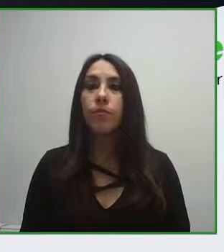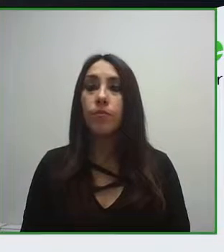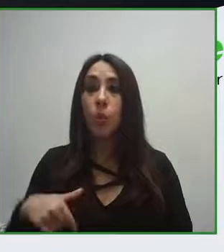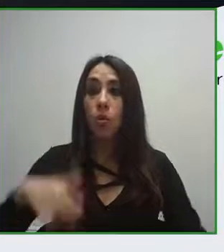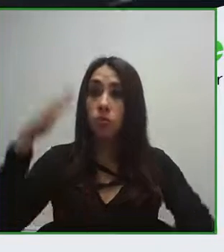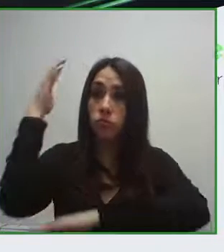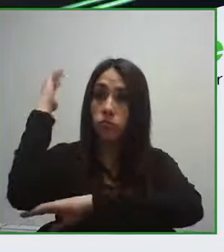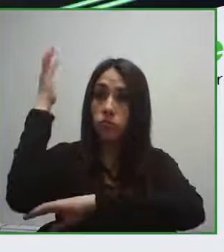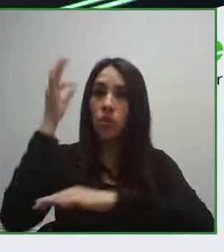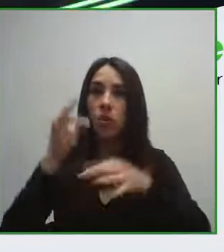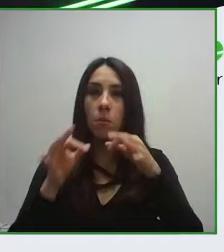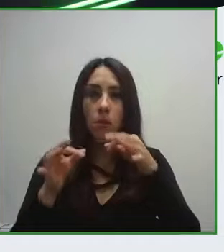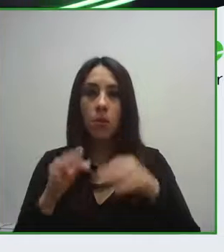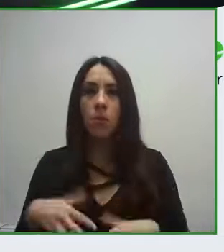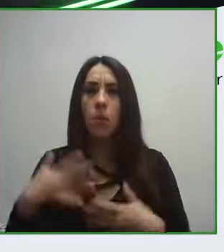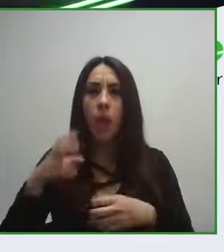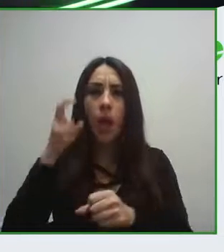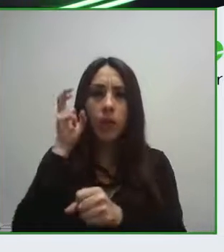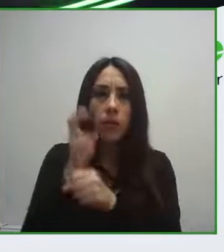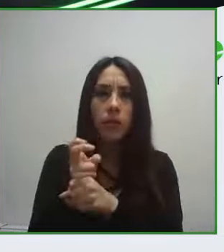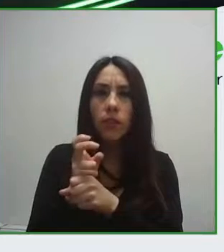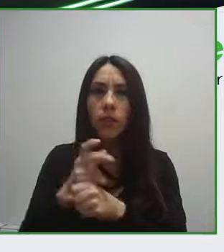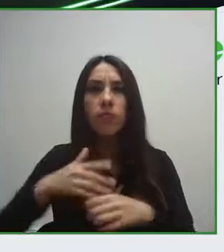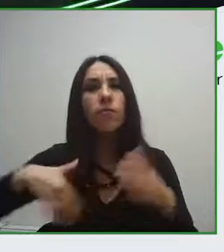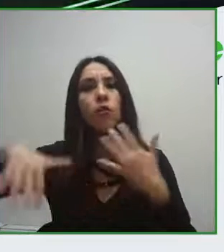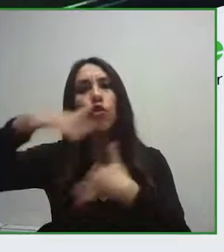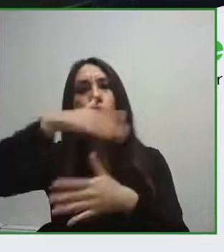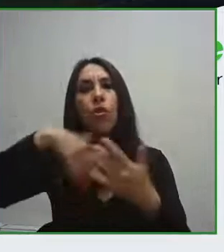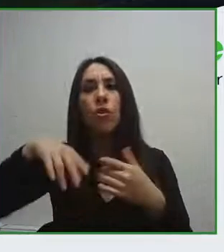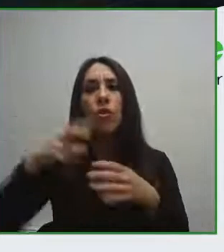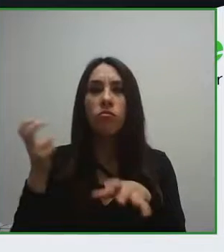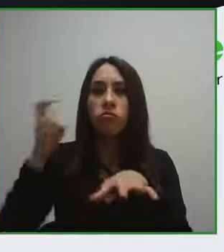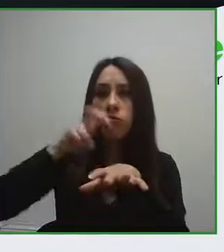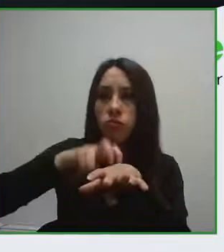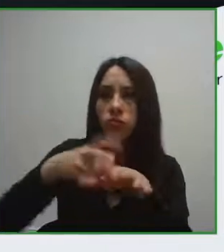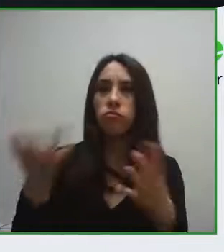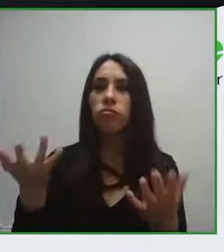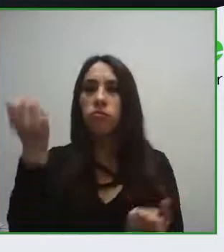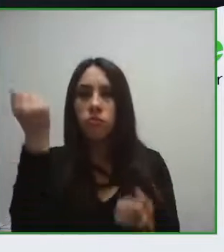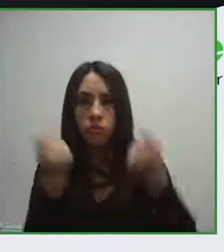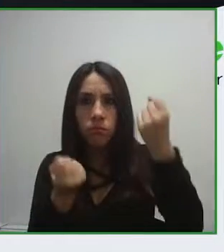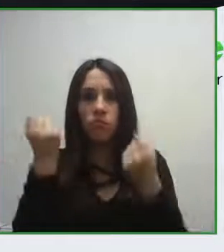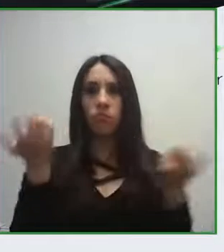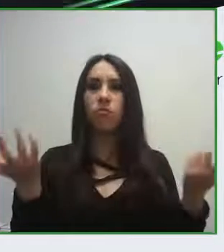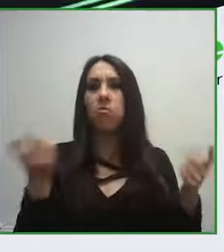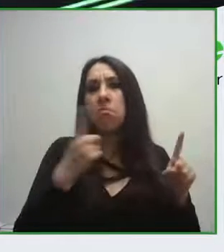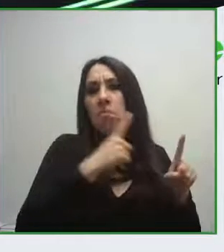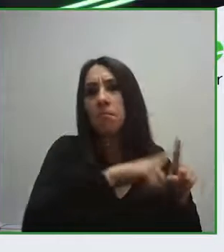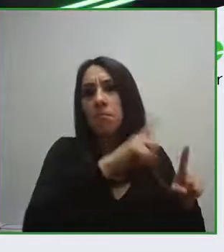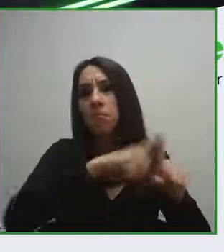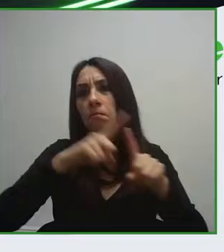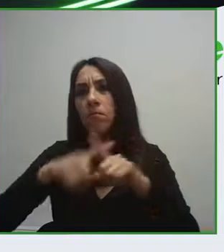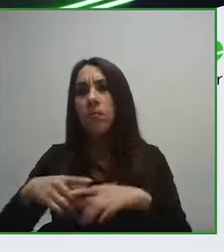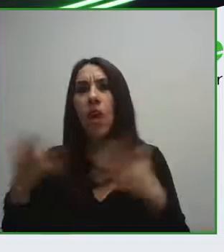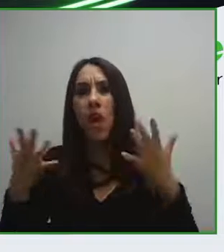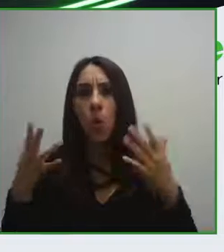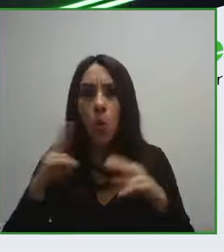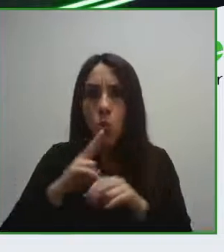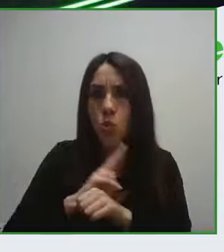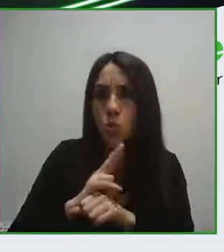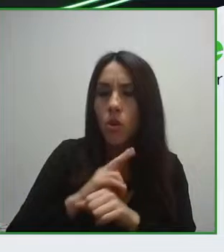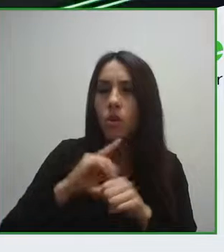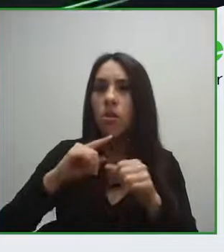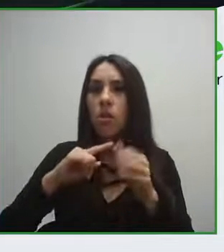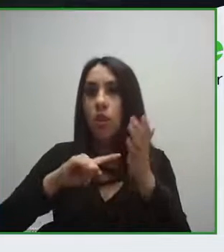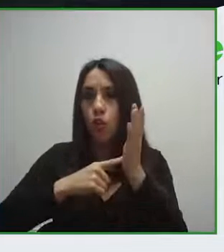que utilizan la tecnología para adentrarse en el entorno físico. Contaremos con la moderación de Christine Franz,